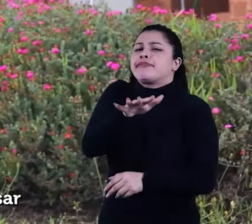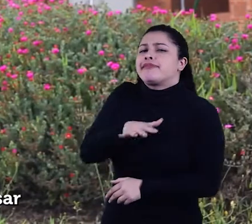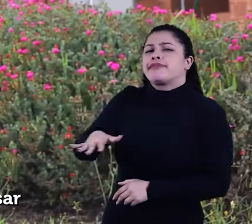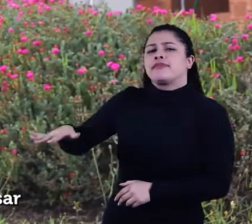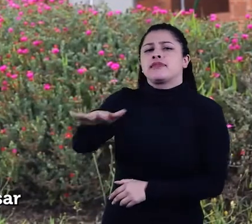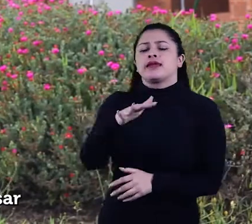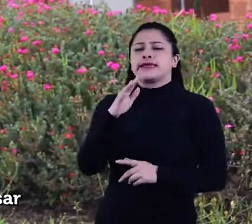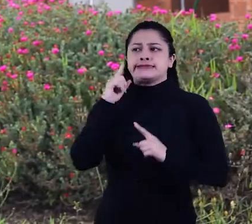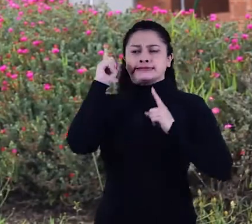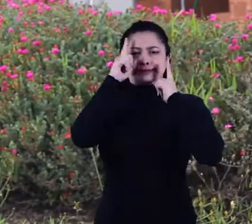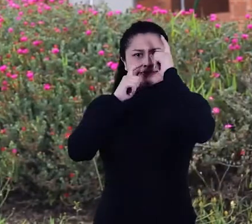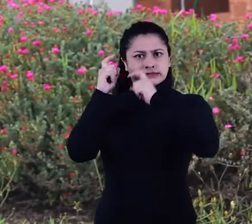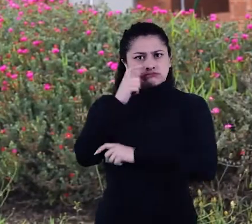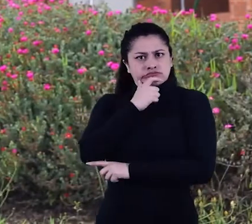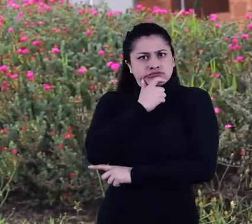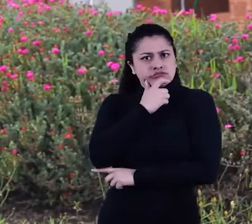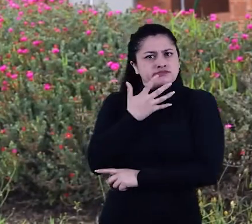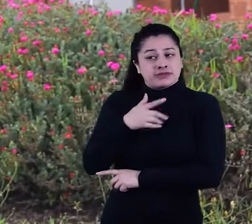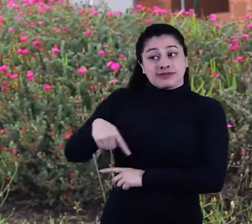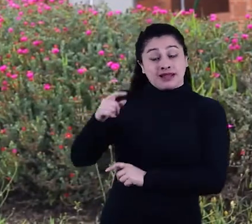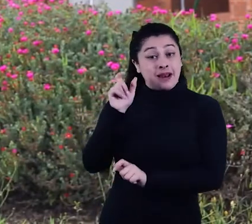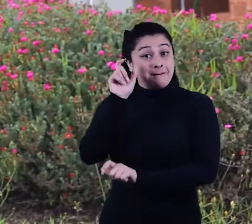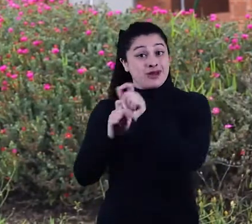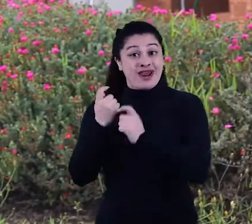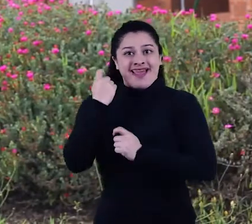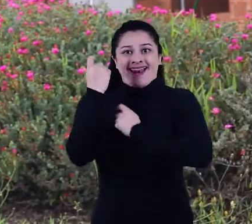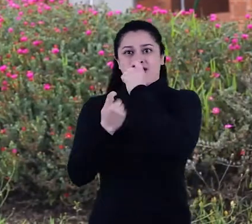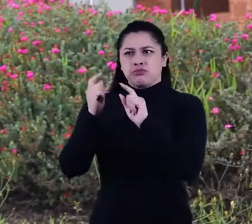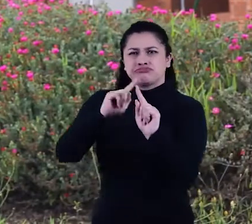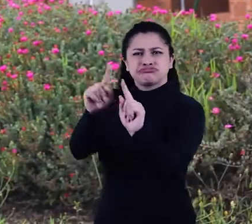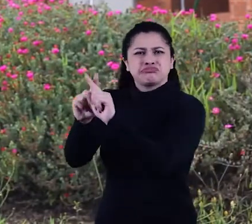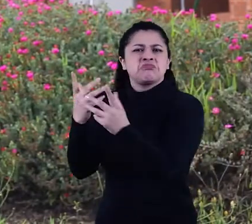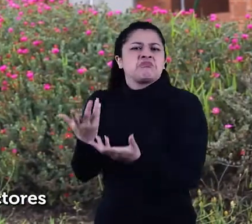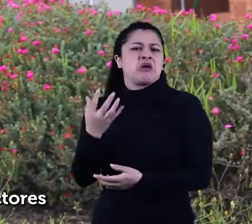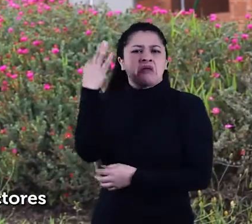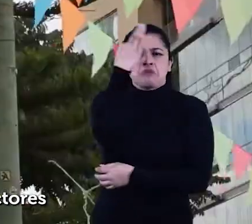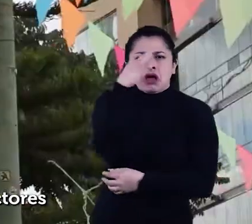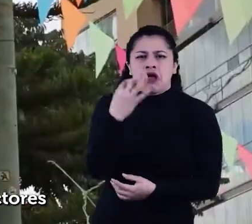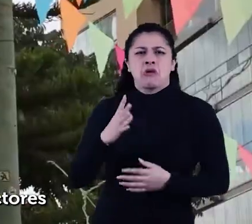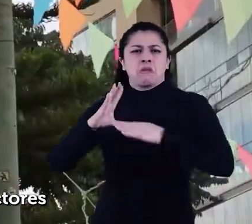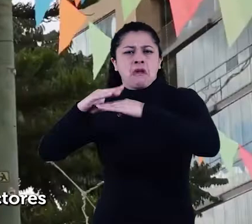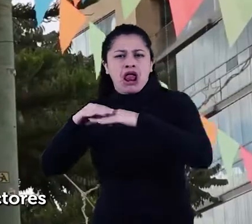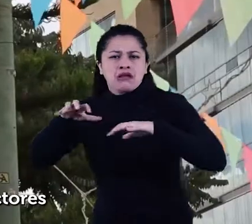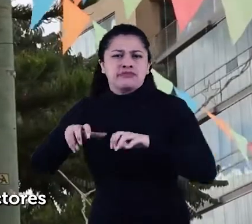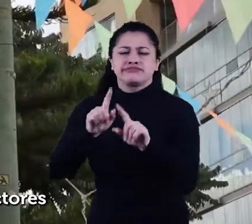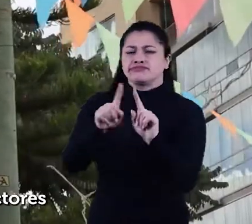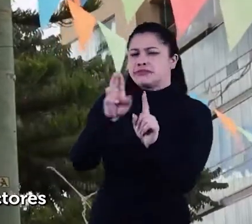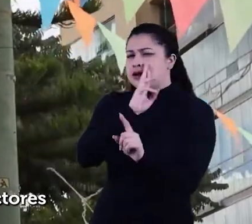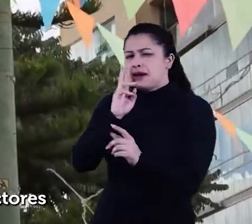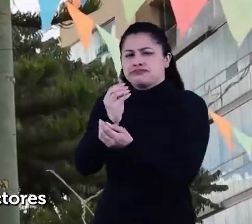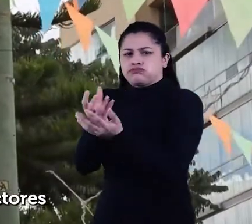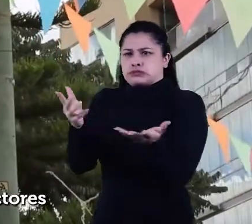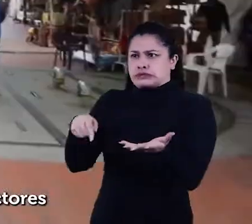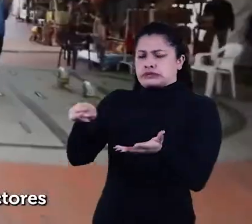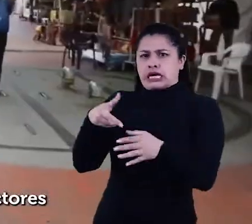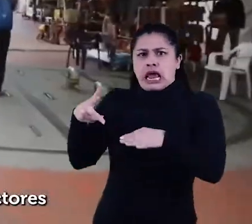repensar cómo podríamos fomentar la aceleración de la reactivación de ciertos sectores.